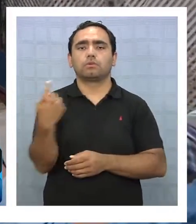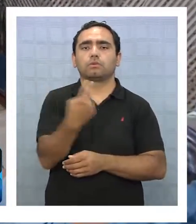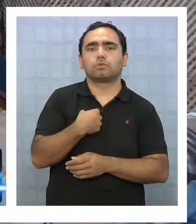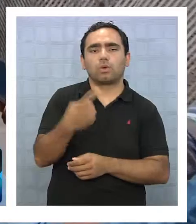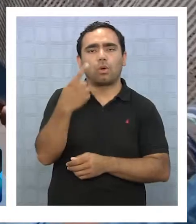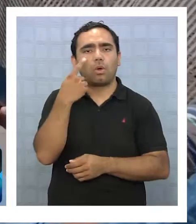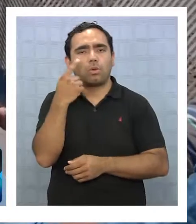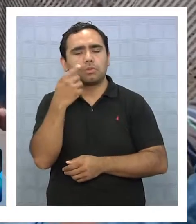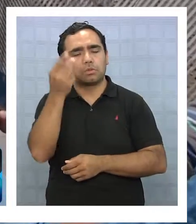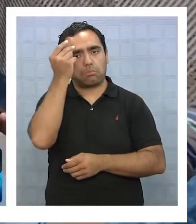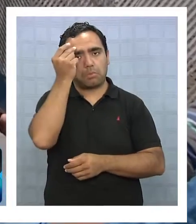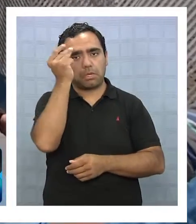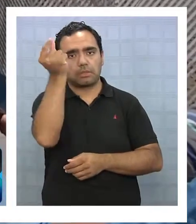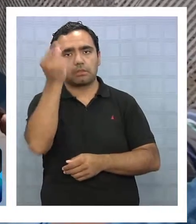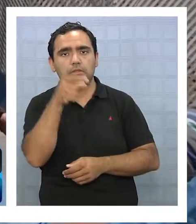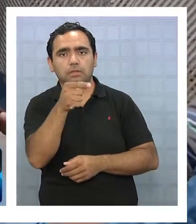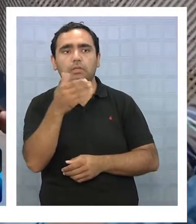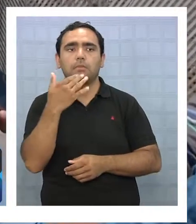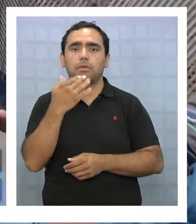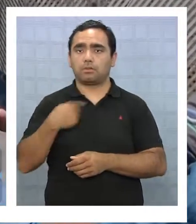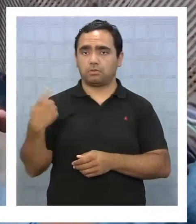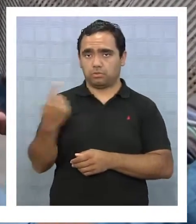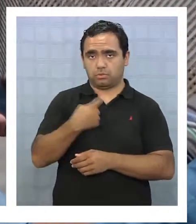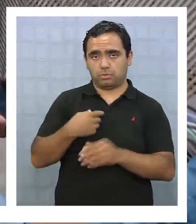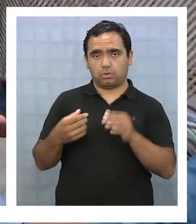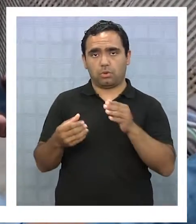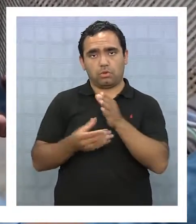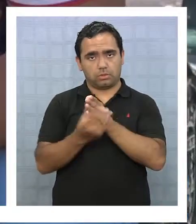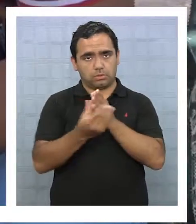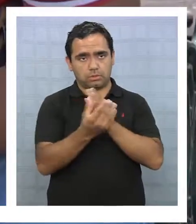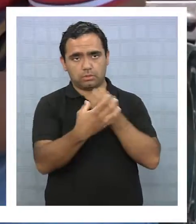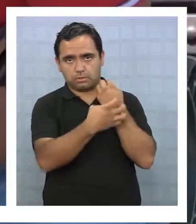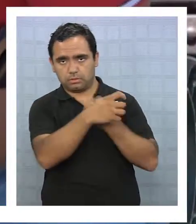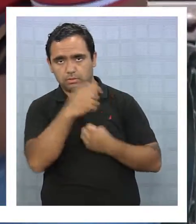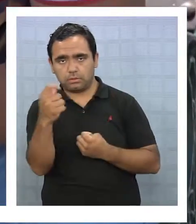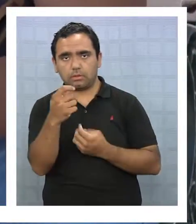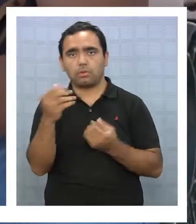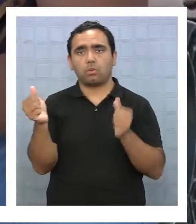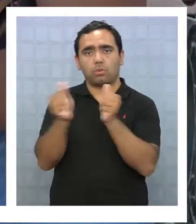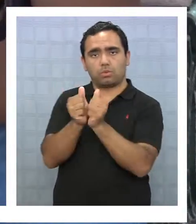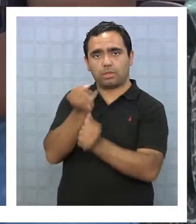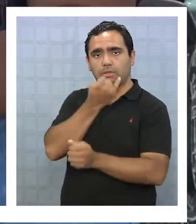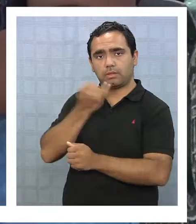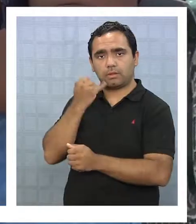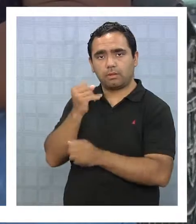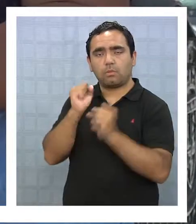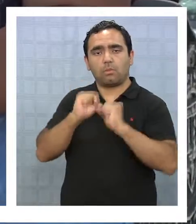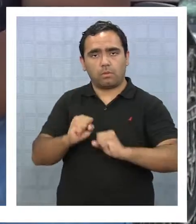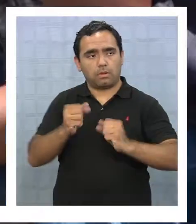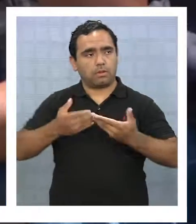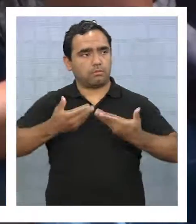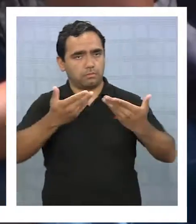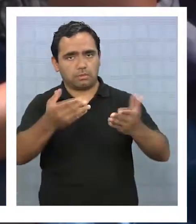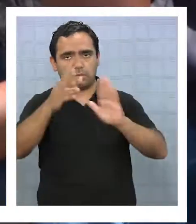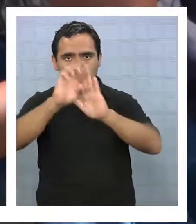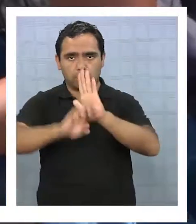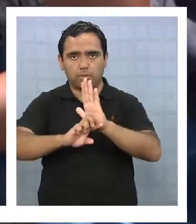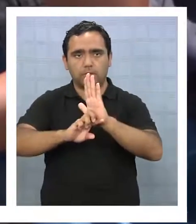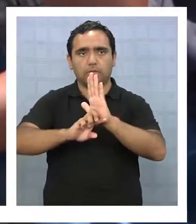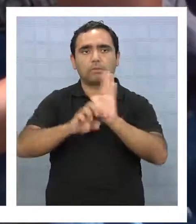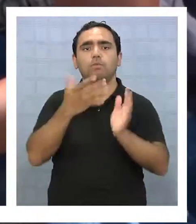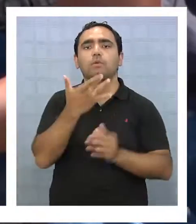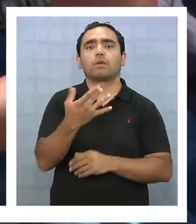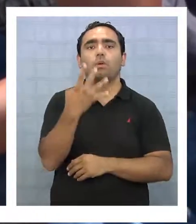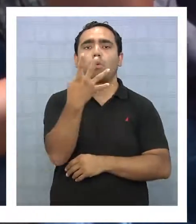para conocer la iniciativa y ofrecer nosotros, a través del Consejo Regional, conjunto con la Intendencia, el poder ampliar este proyecto, porque